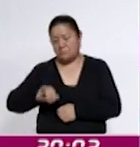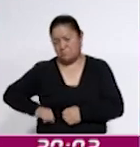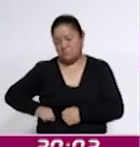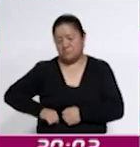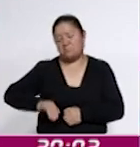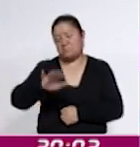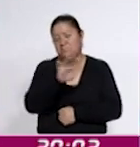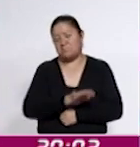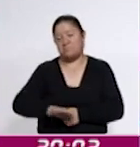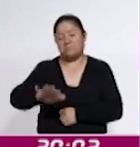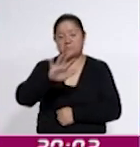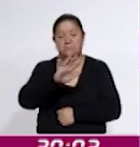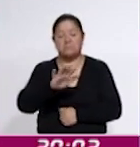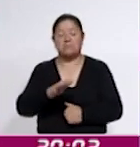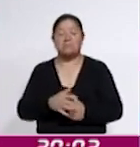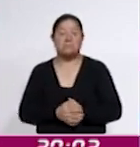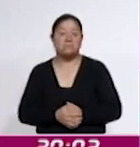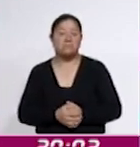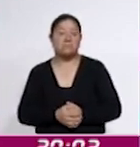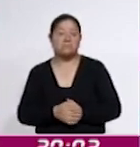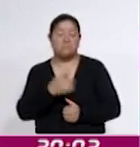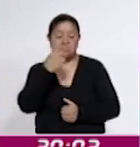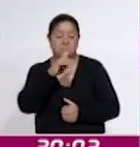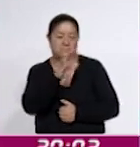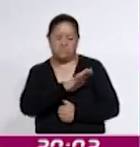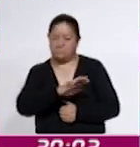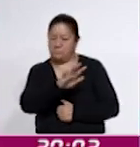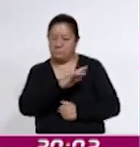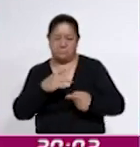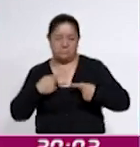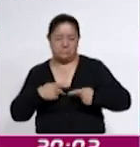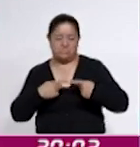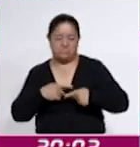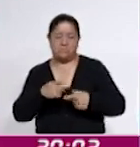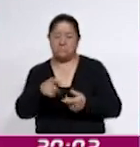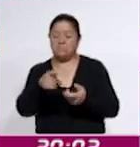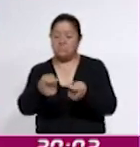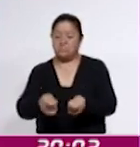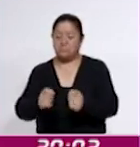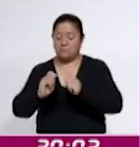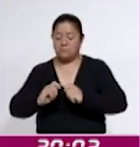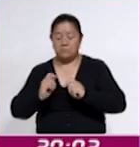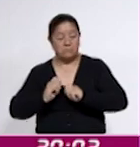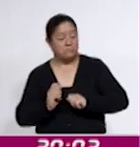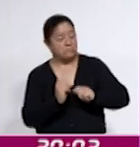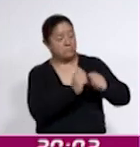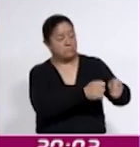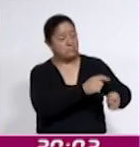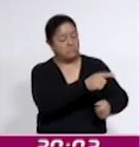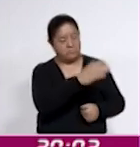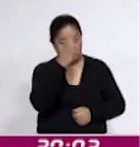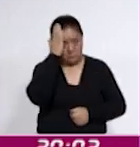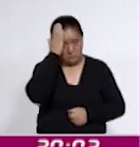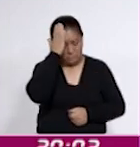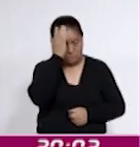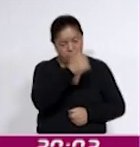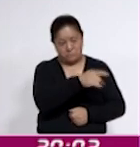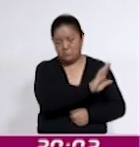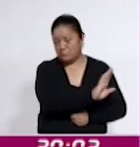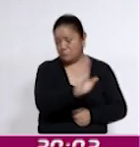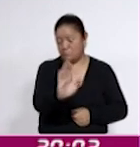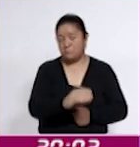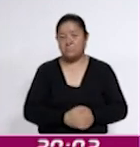público para la sociedad y para hacerla llegar también a las autoridades competentes. Recuerde el número